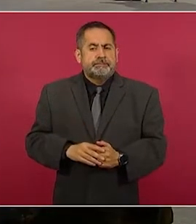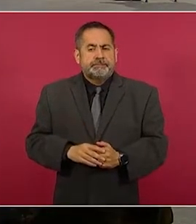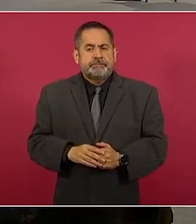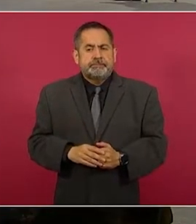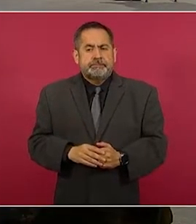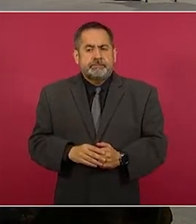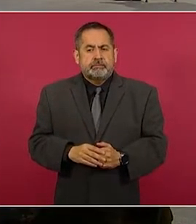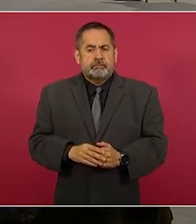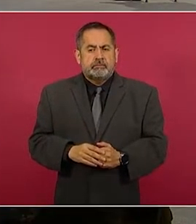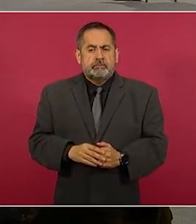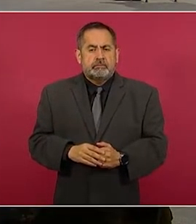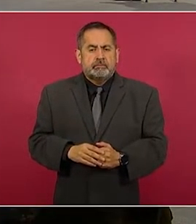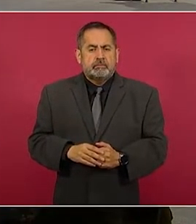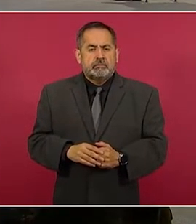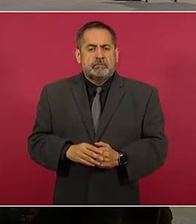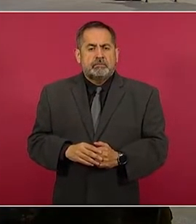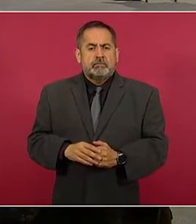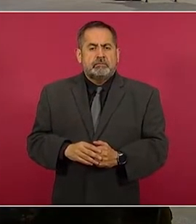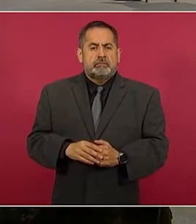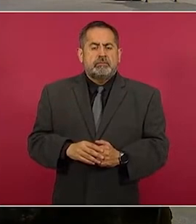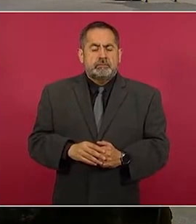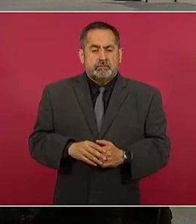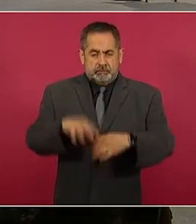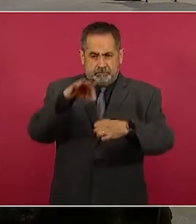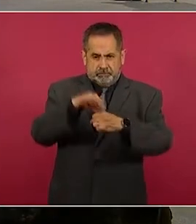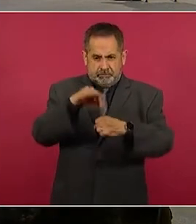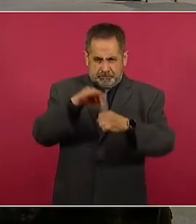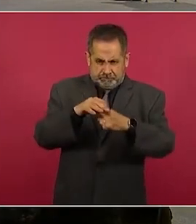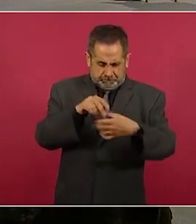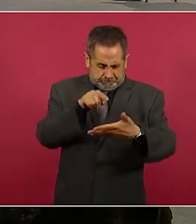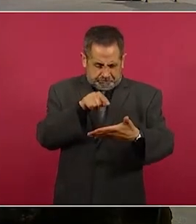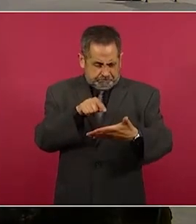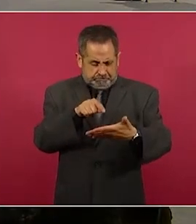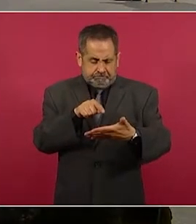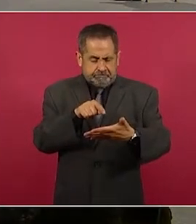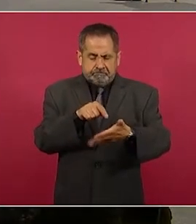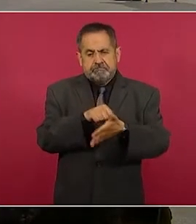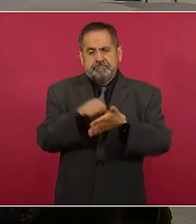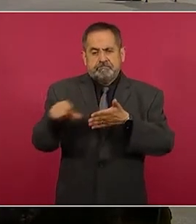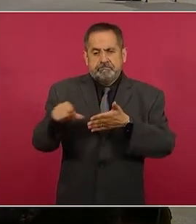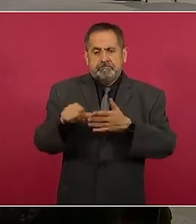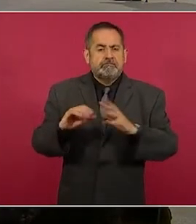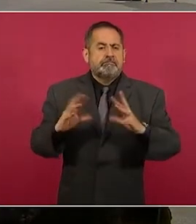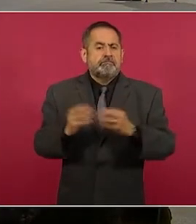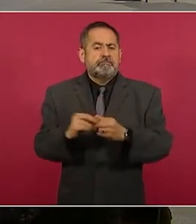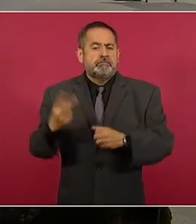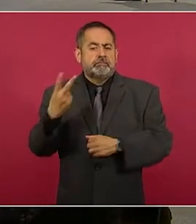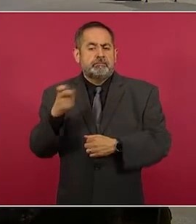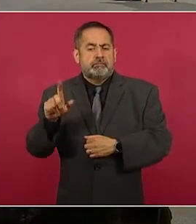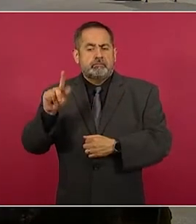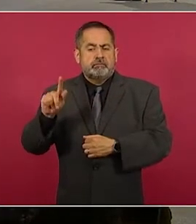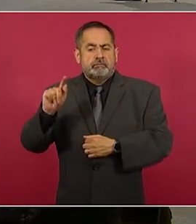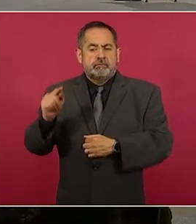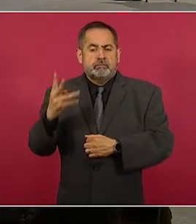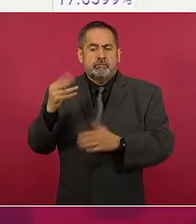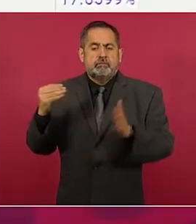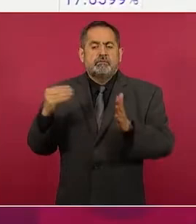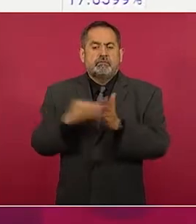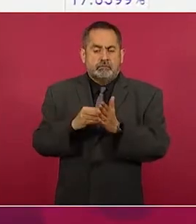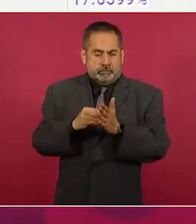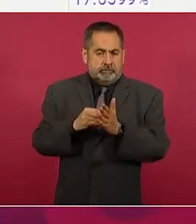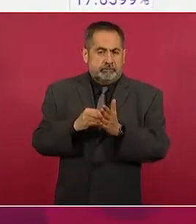los votos nulos fueron 274 mil